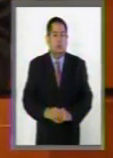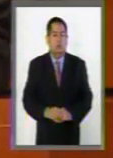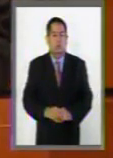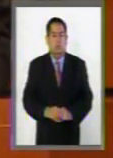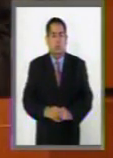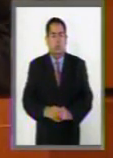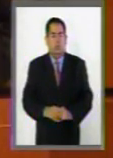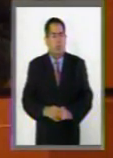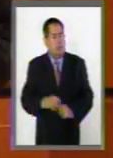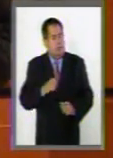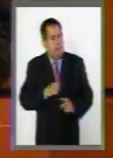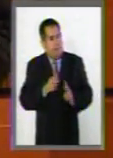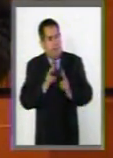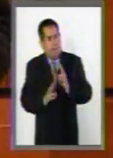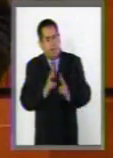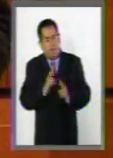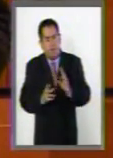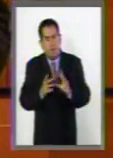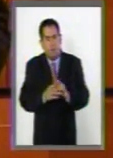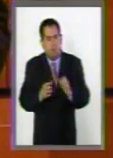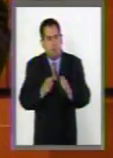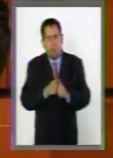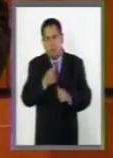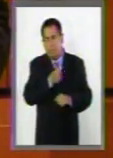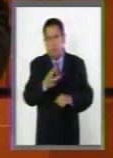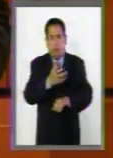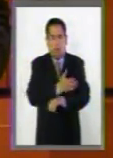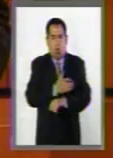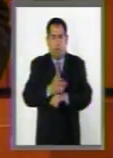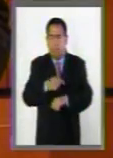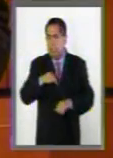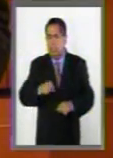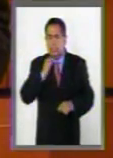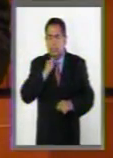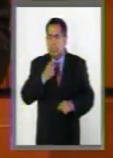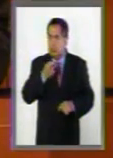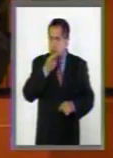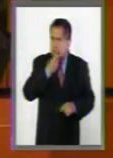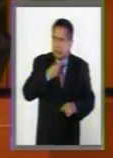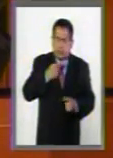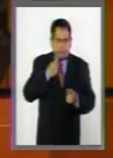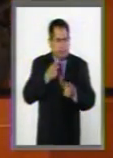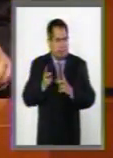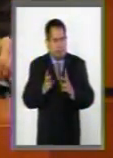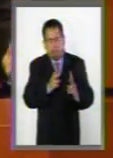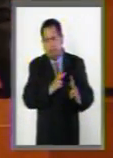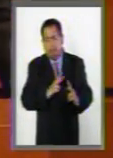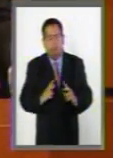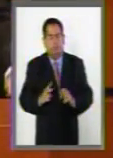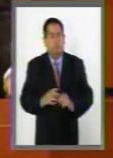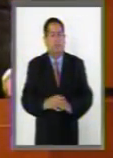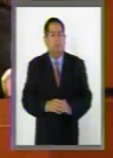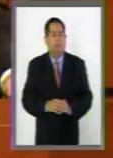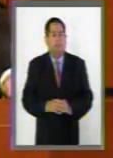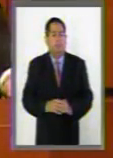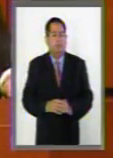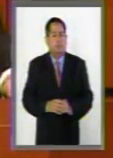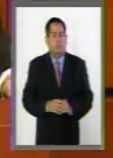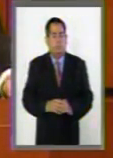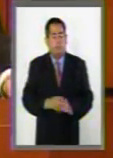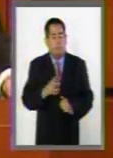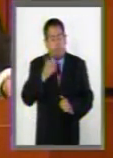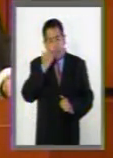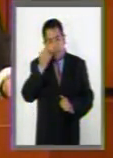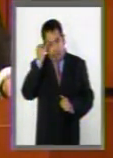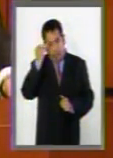en plática con compañeros de aquí del Senado me decían que lo que se